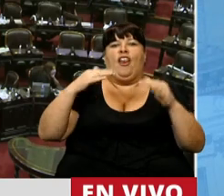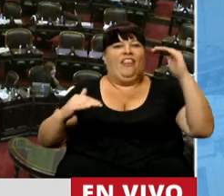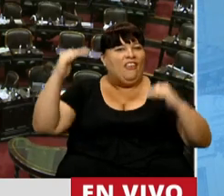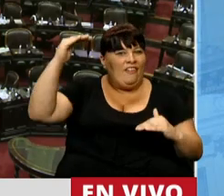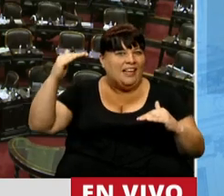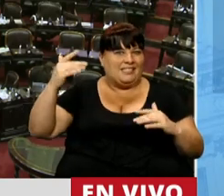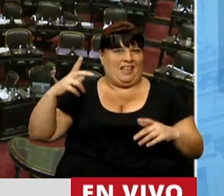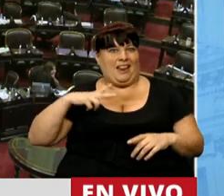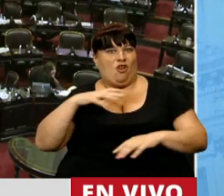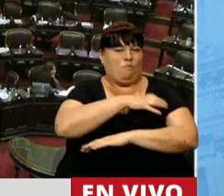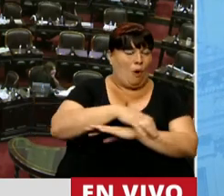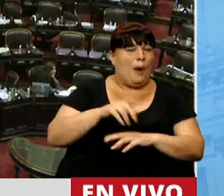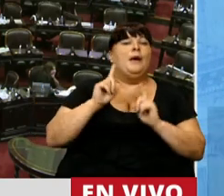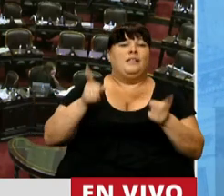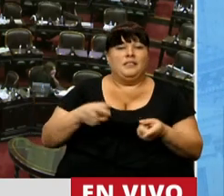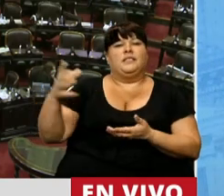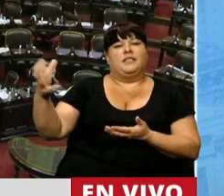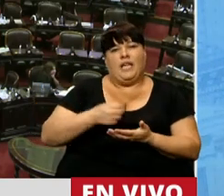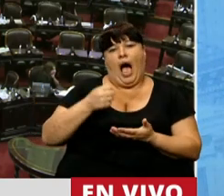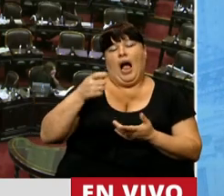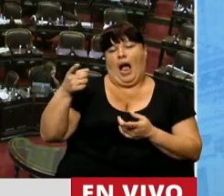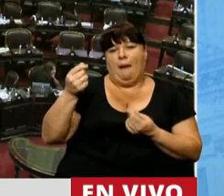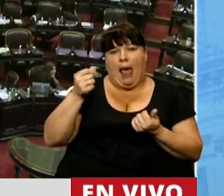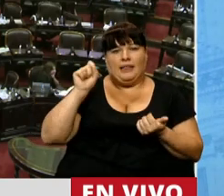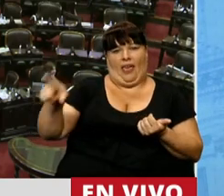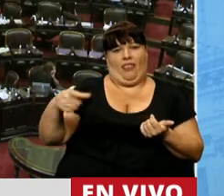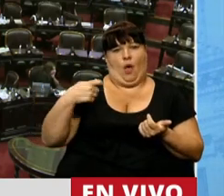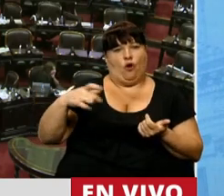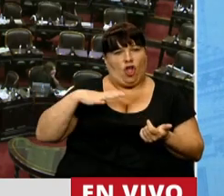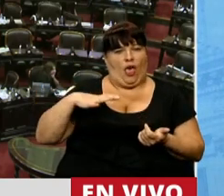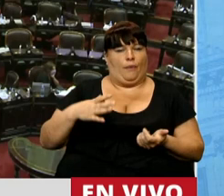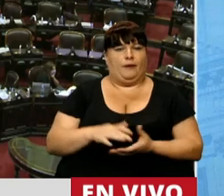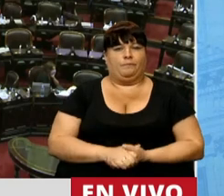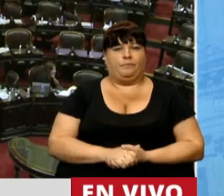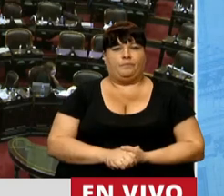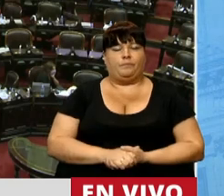social y sobre todo se les seguirá quitando el poder adquisitivo.